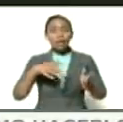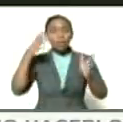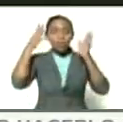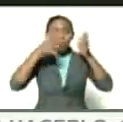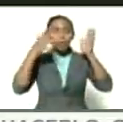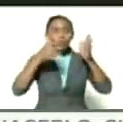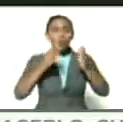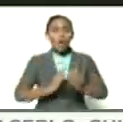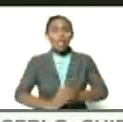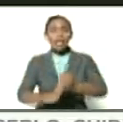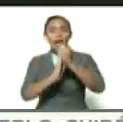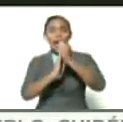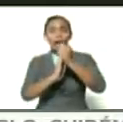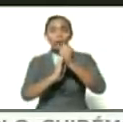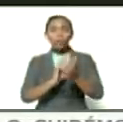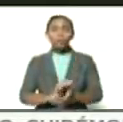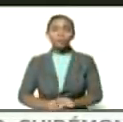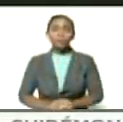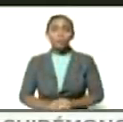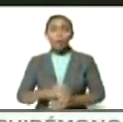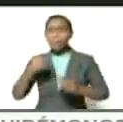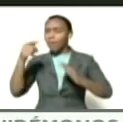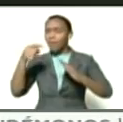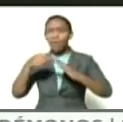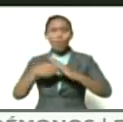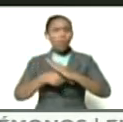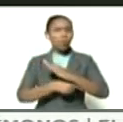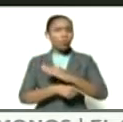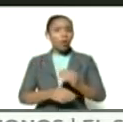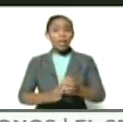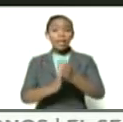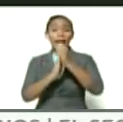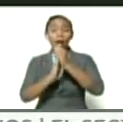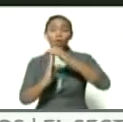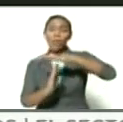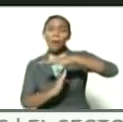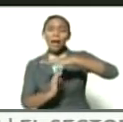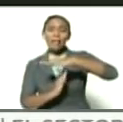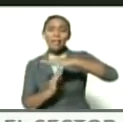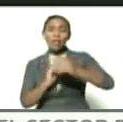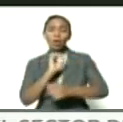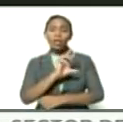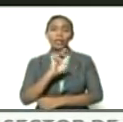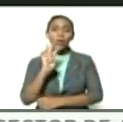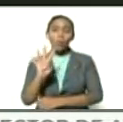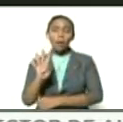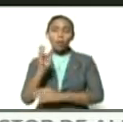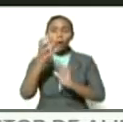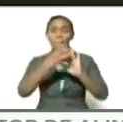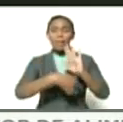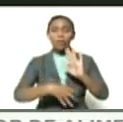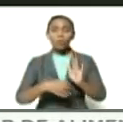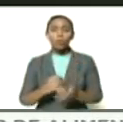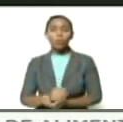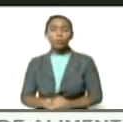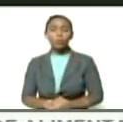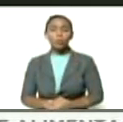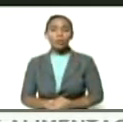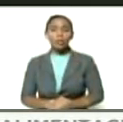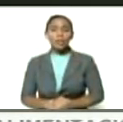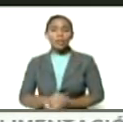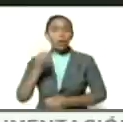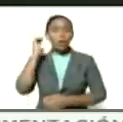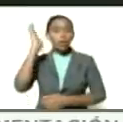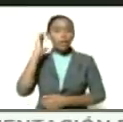el liderazgo profundo el liderazgo de base de los 34 capítulos del